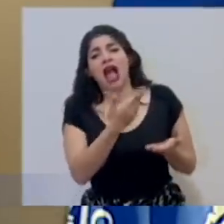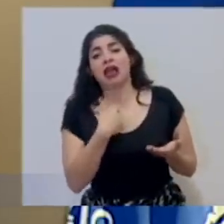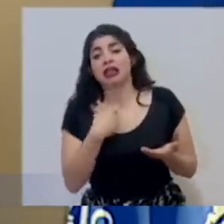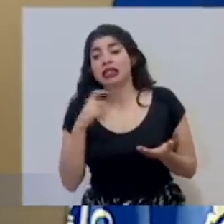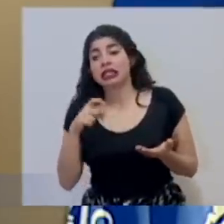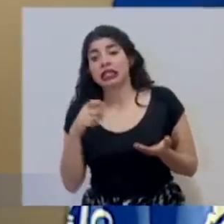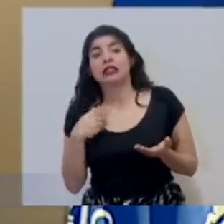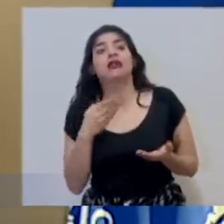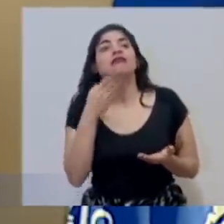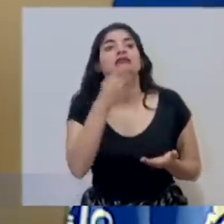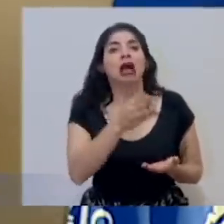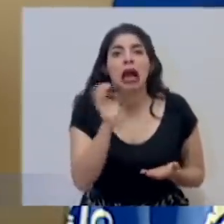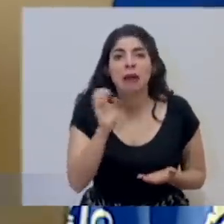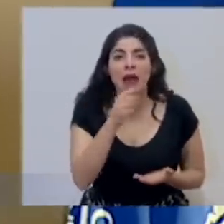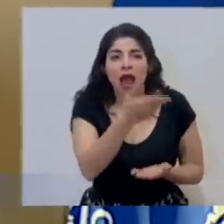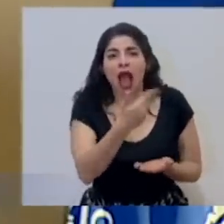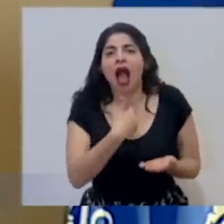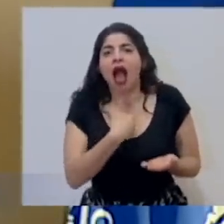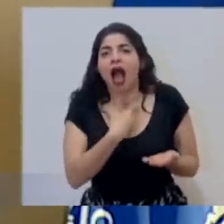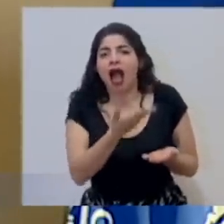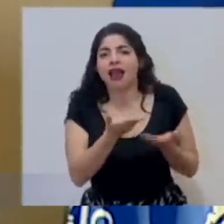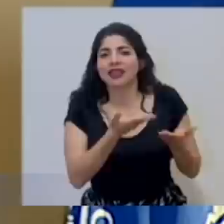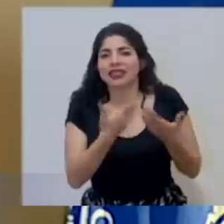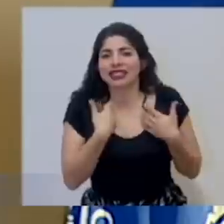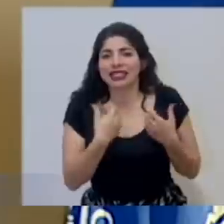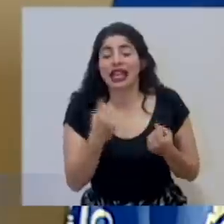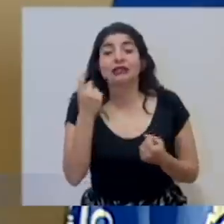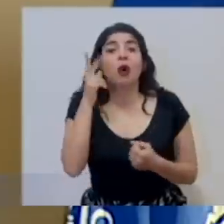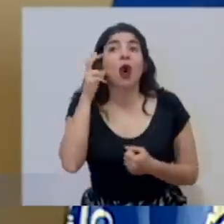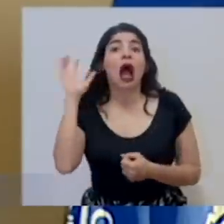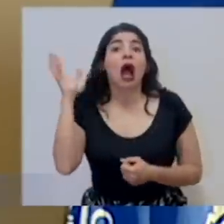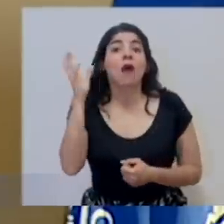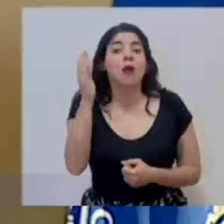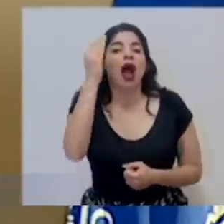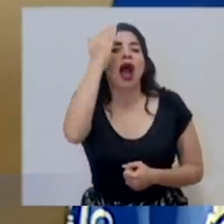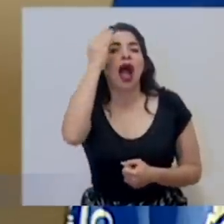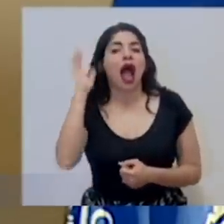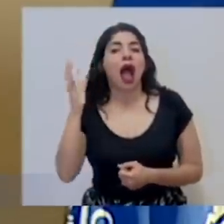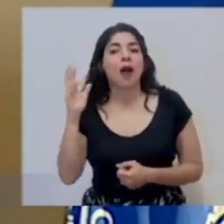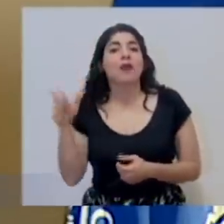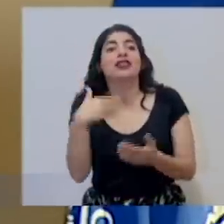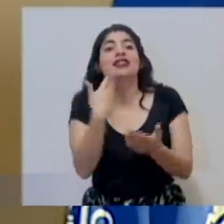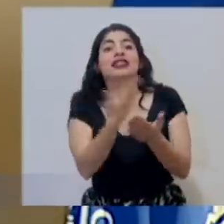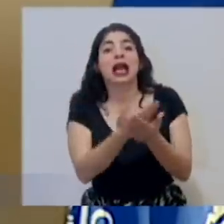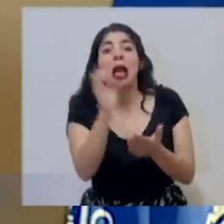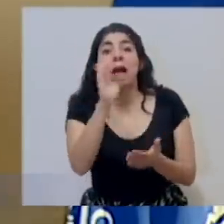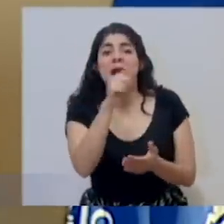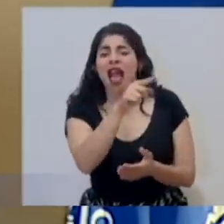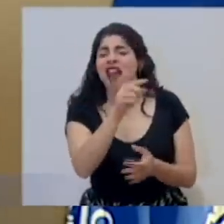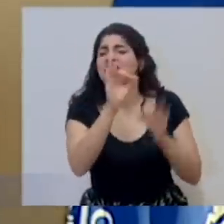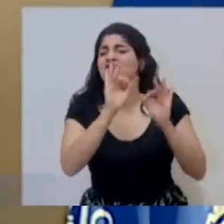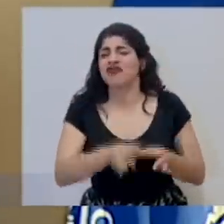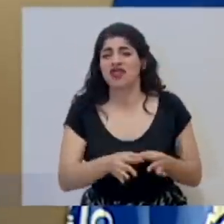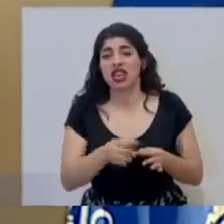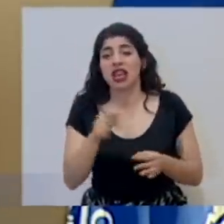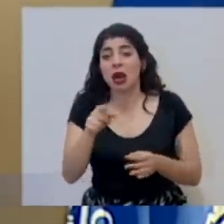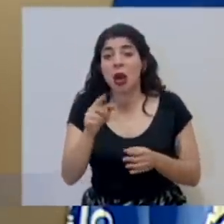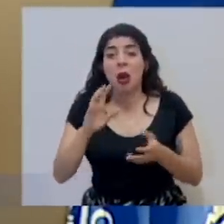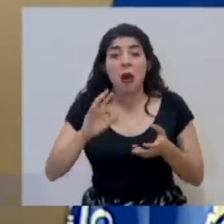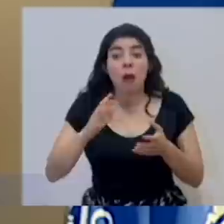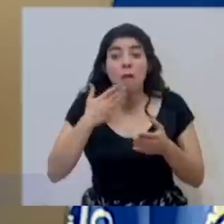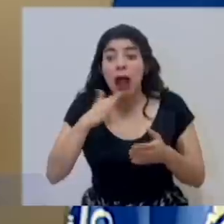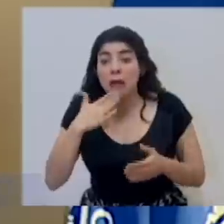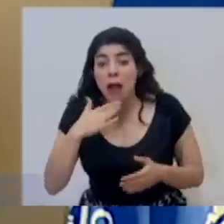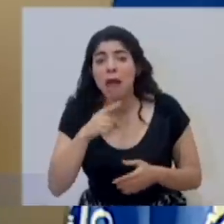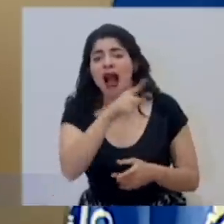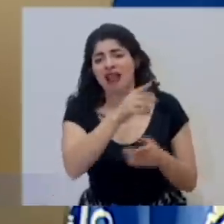está ahí esperando. Si hay una emergencia, cuando uno escucha una ambulancia, uno sabe que esa ambulancia va a llegar a emergencias y que si ese paciente